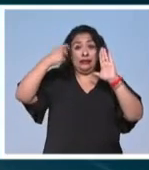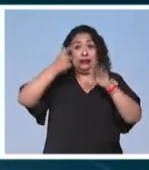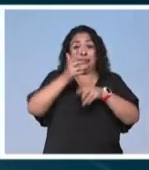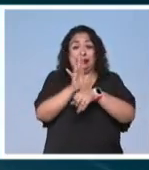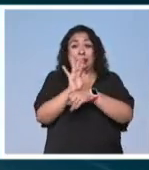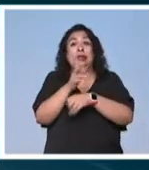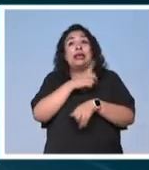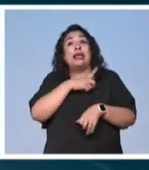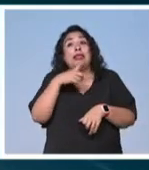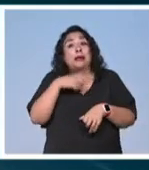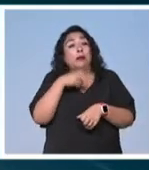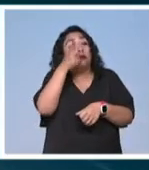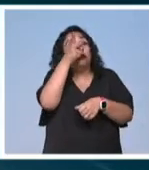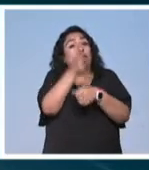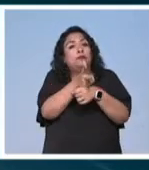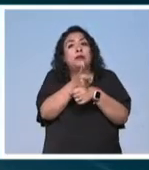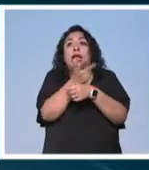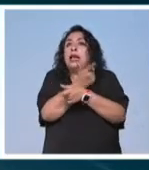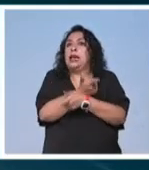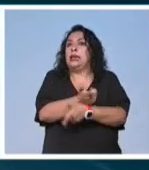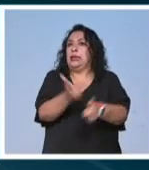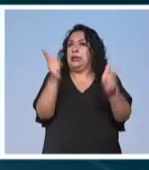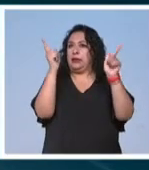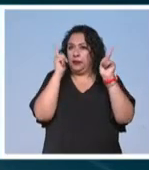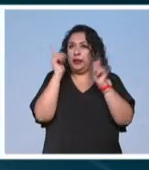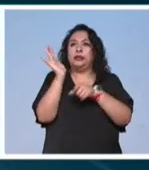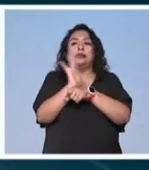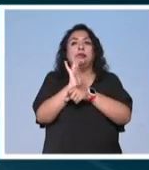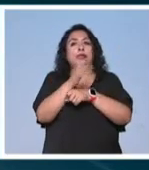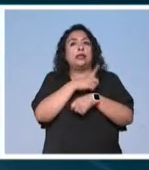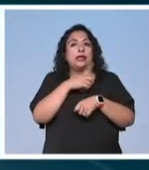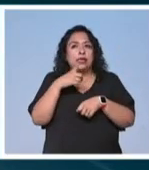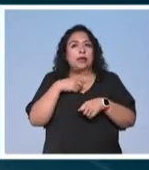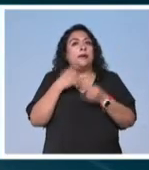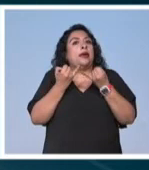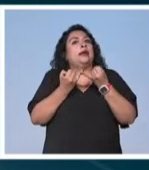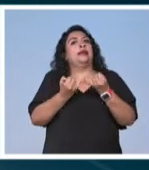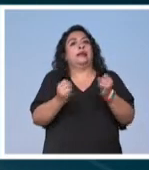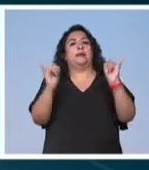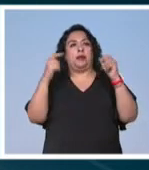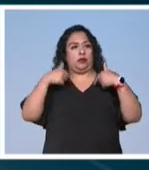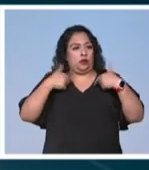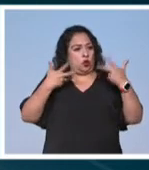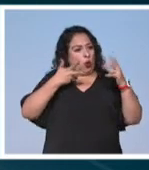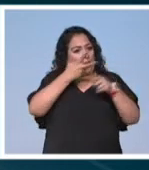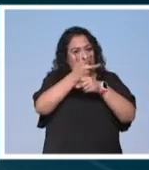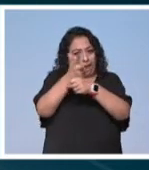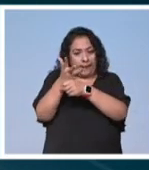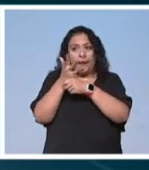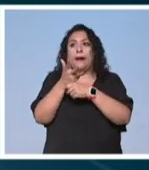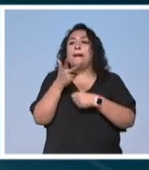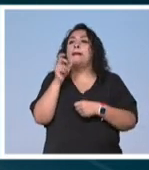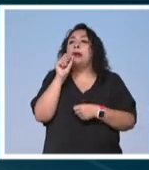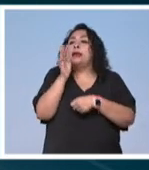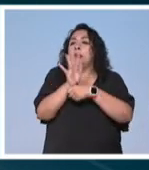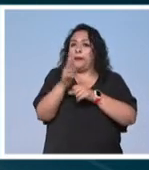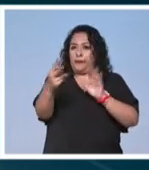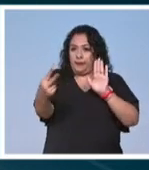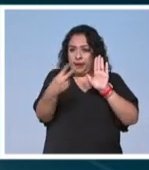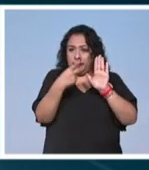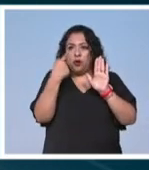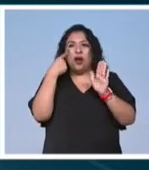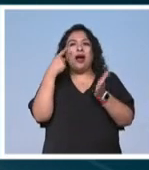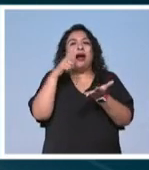se tiene que hacer con libertad, el cine se tiene que hacer con independencia y el cine tiene que reflejar